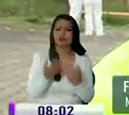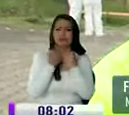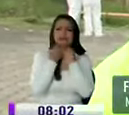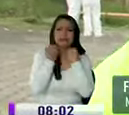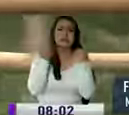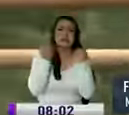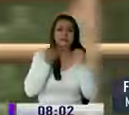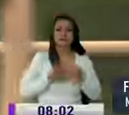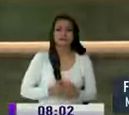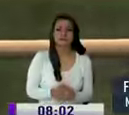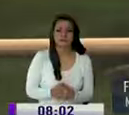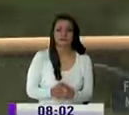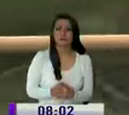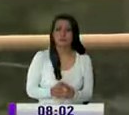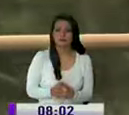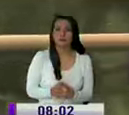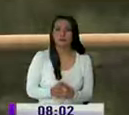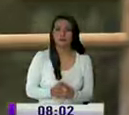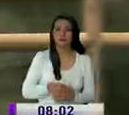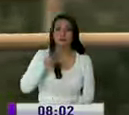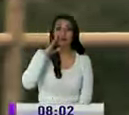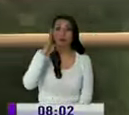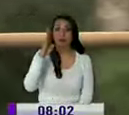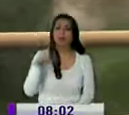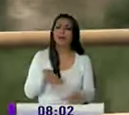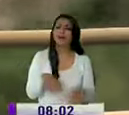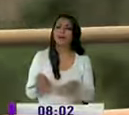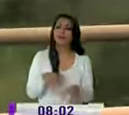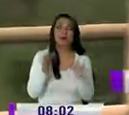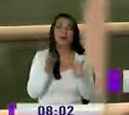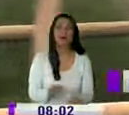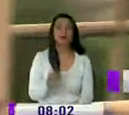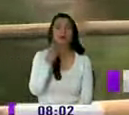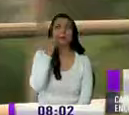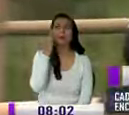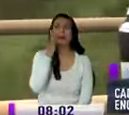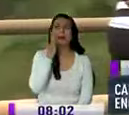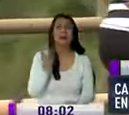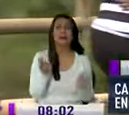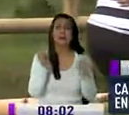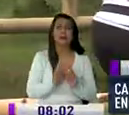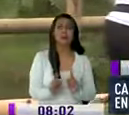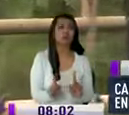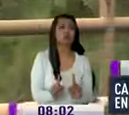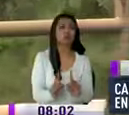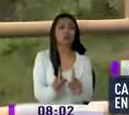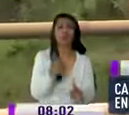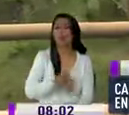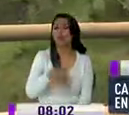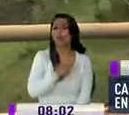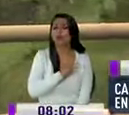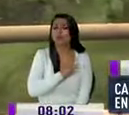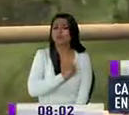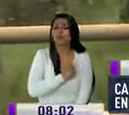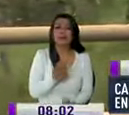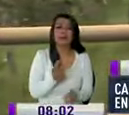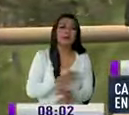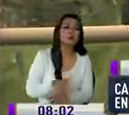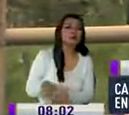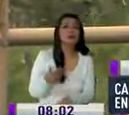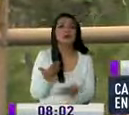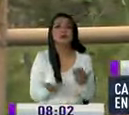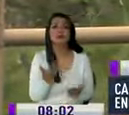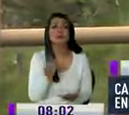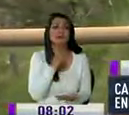constrictor. En medio del trabajo policial aparecieron los padres de la asfixia, llegaron a prisa emocionalmente destrozados. Tenían la leve